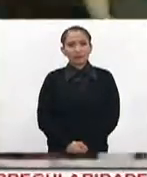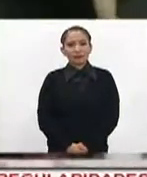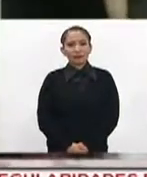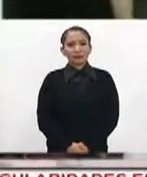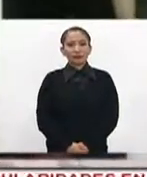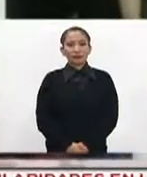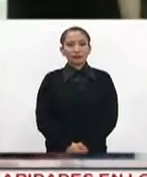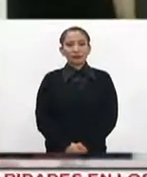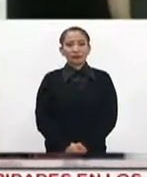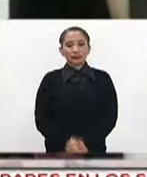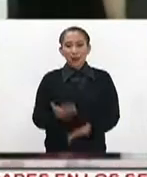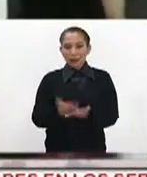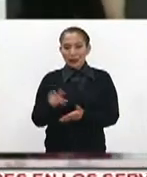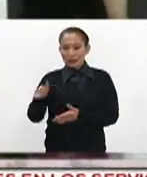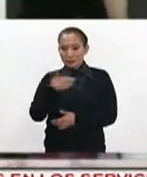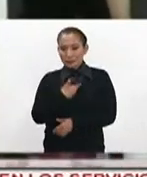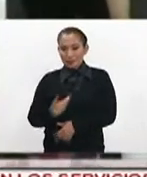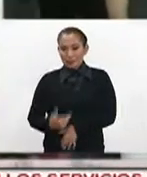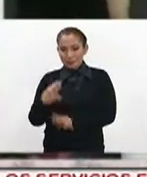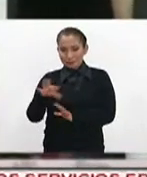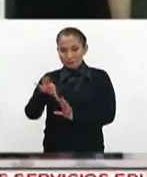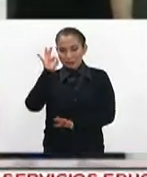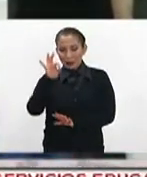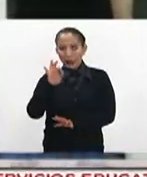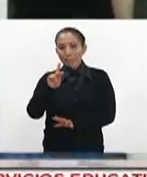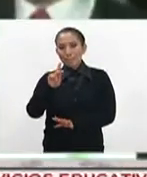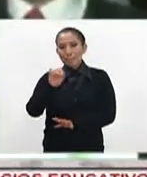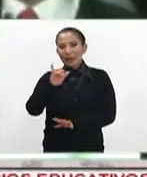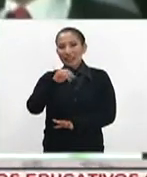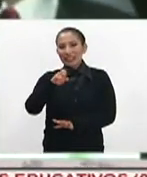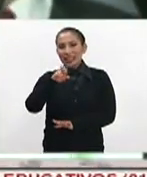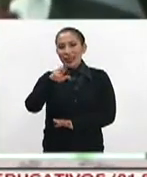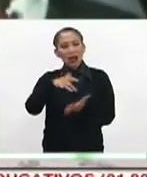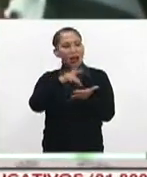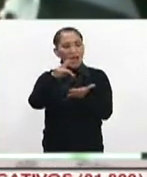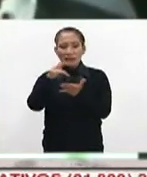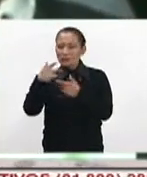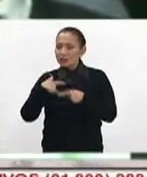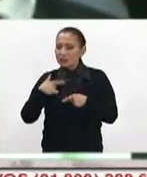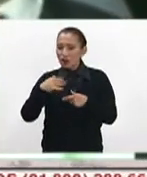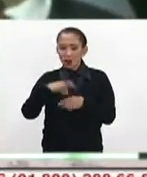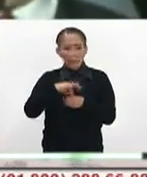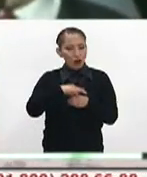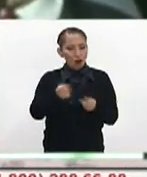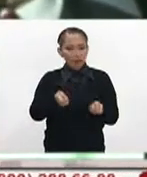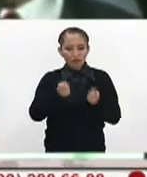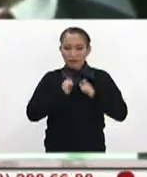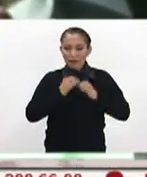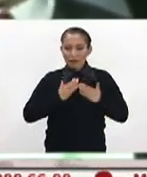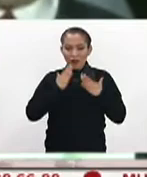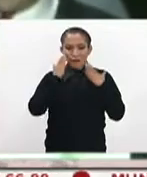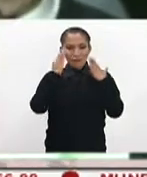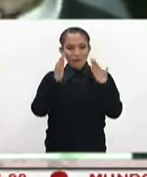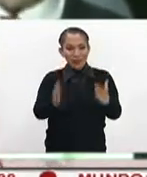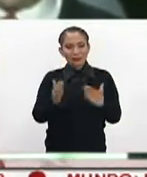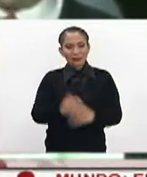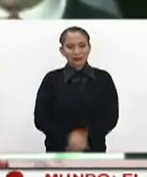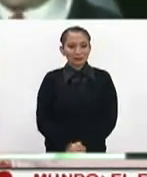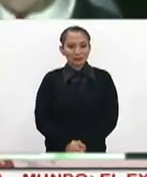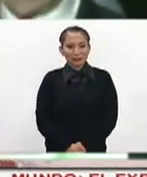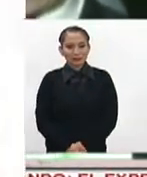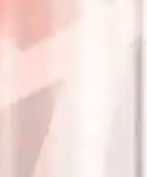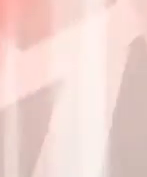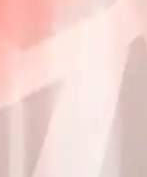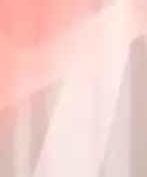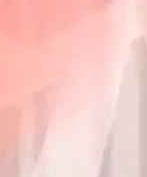Por su parte, el presidente electo Sebastián Piñera agradeció a todos los electores por depositar sus esperanzas en él.